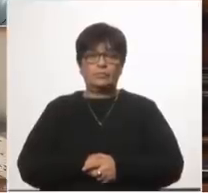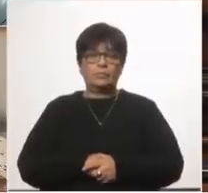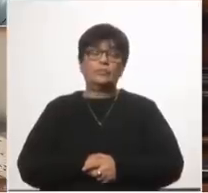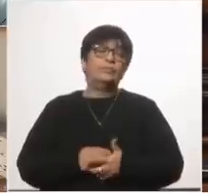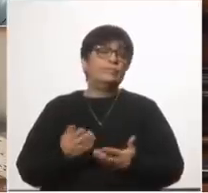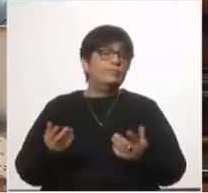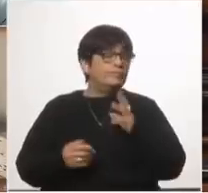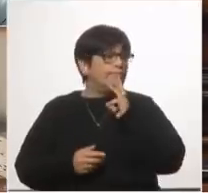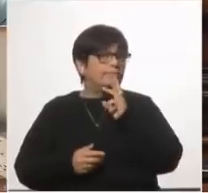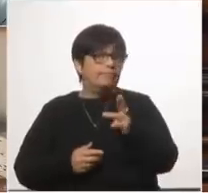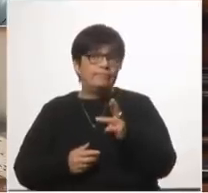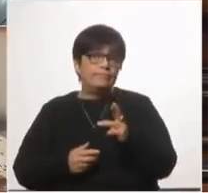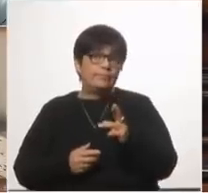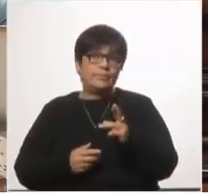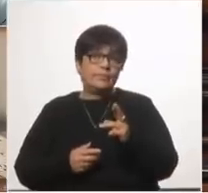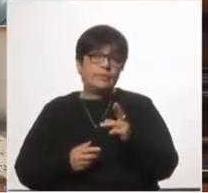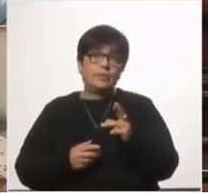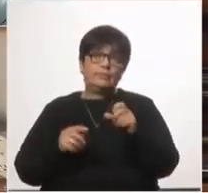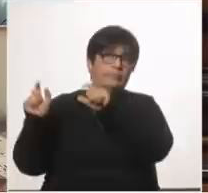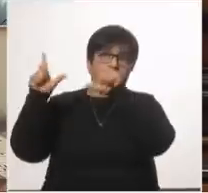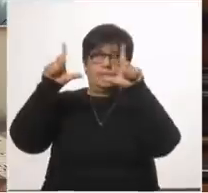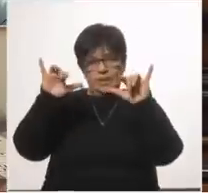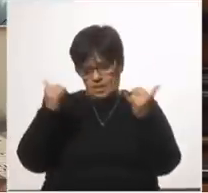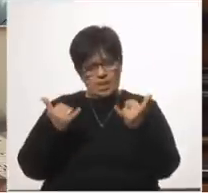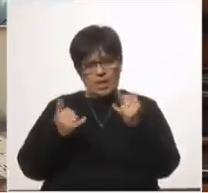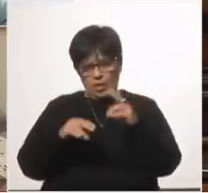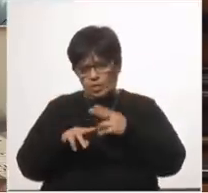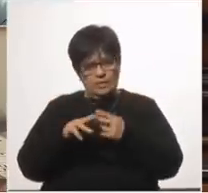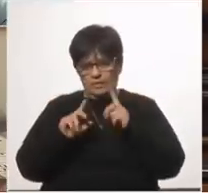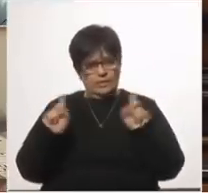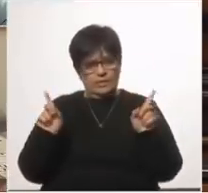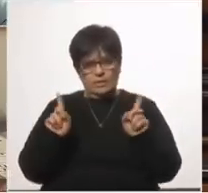los resultados los pasé en la primera lámina no los voy a volver a repetir